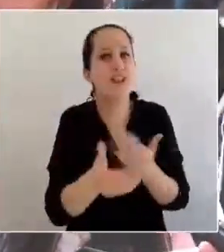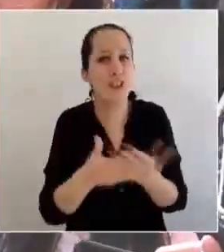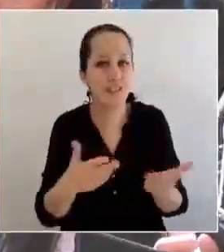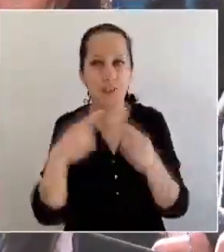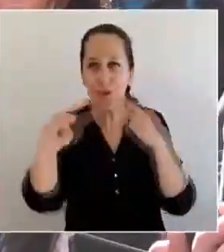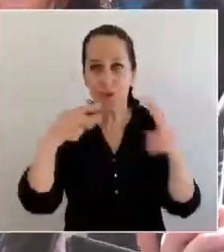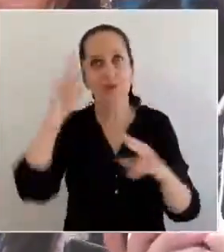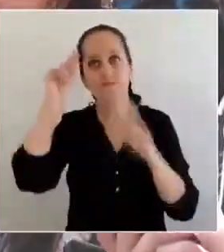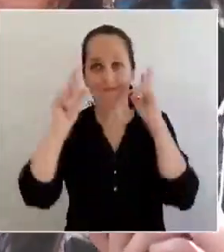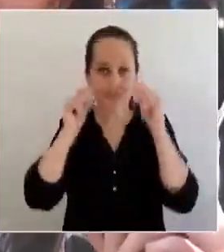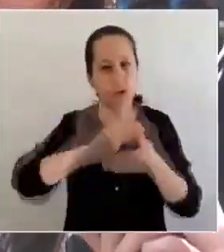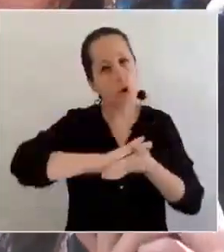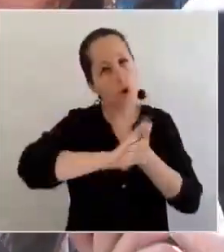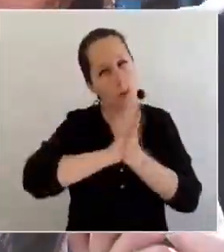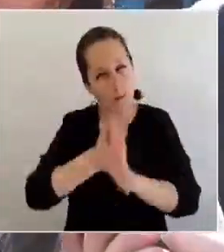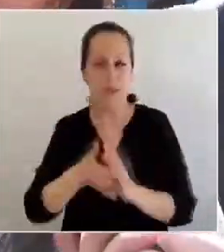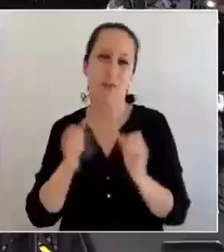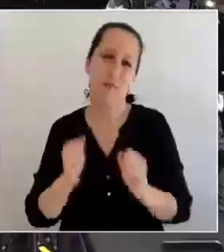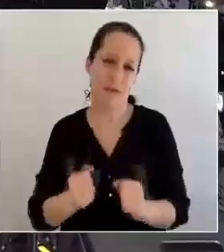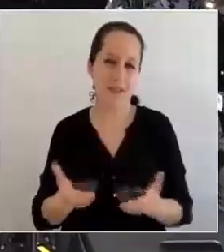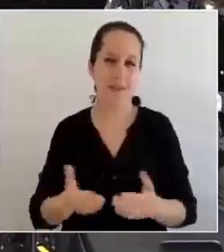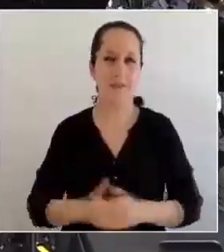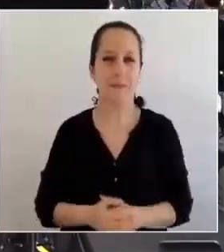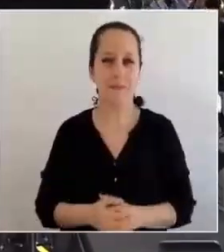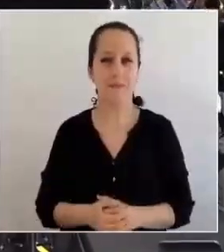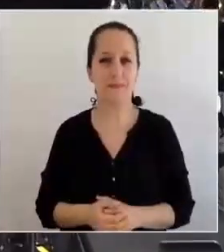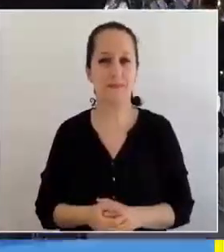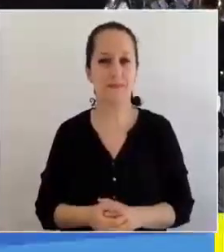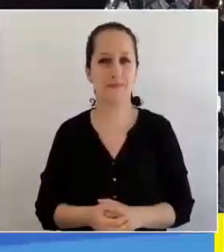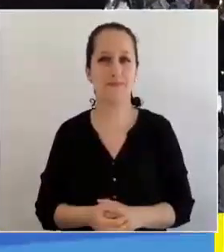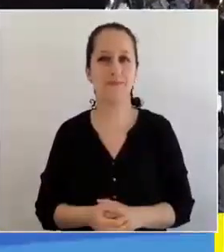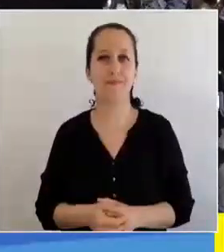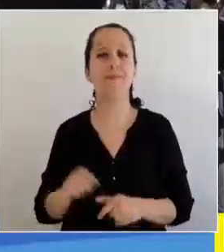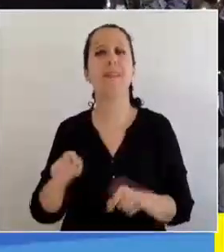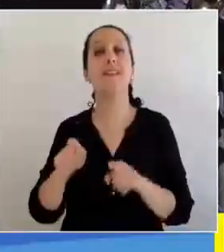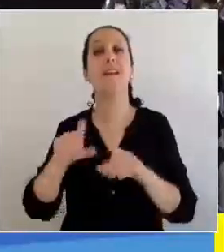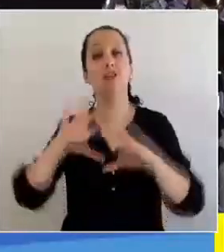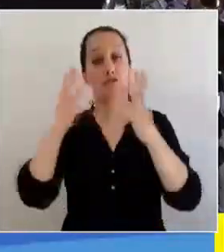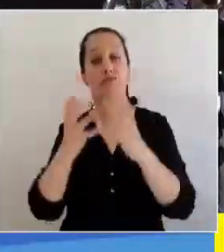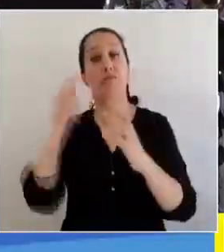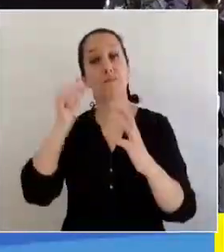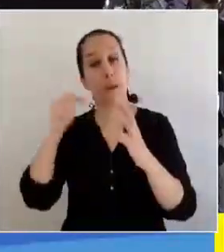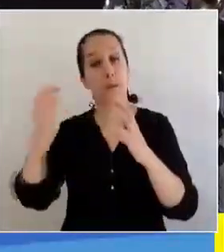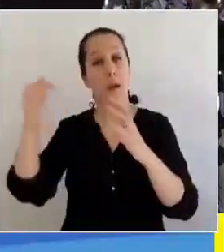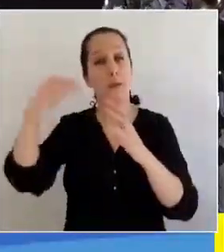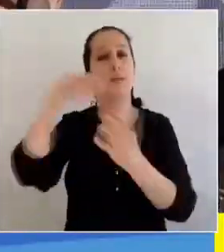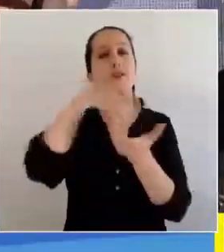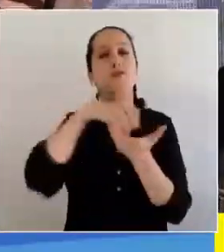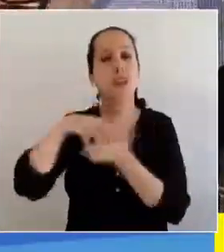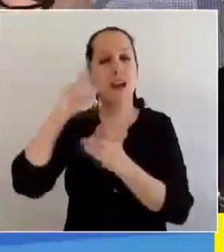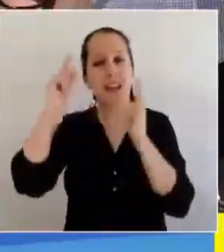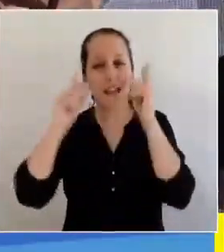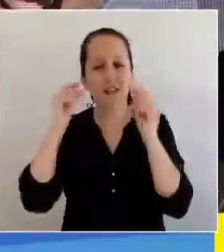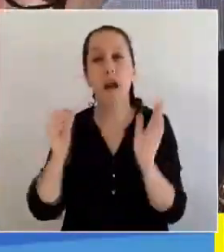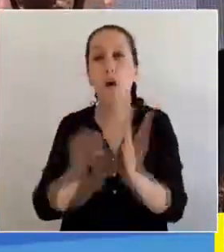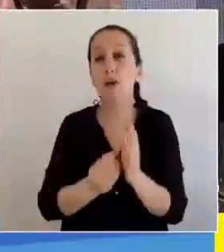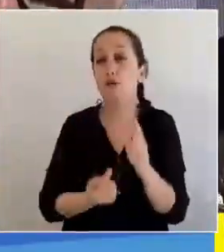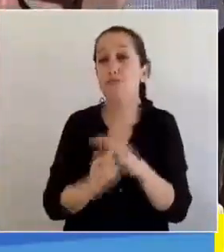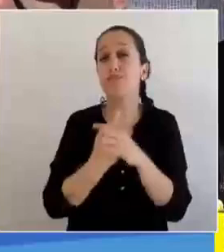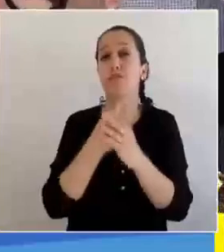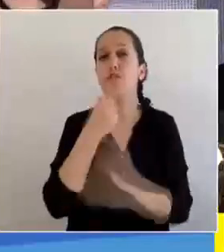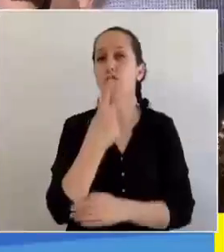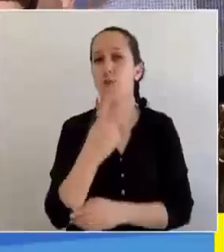generar proyectos creativos de inicio a fin. Cabe destacar que la red de ciudades creativas de la UNESCO se estableció en el año